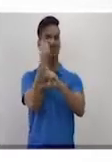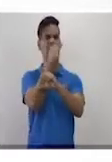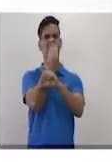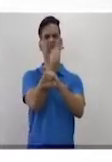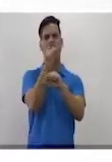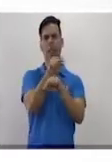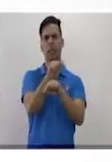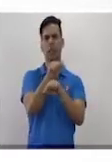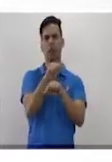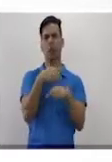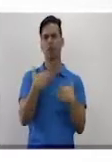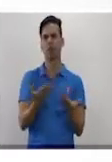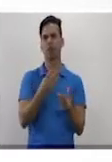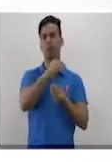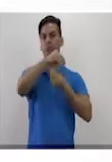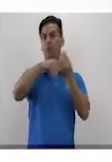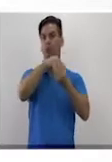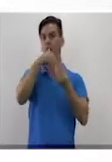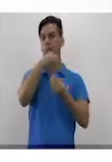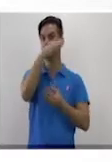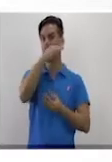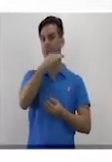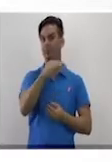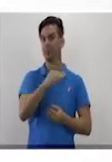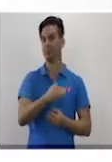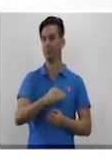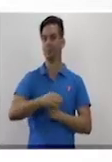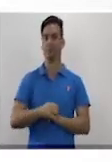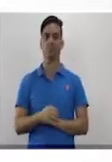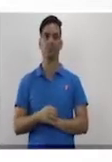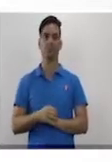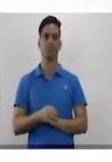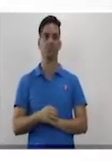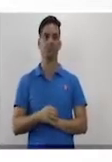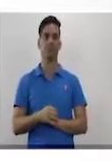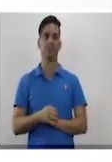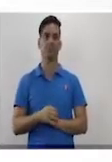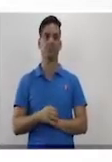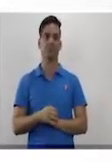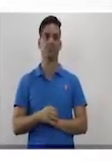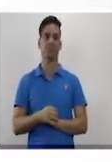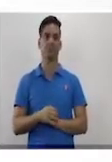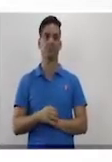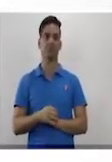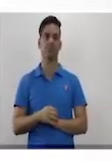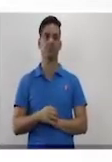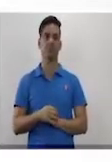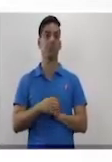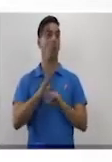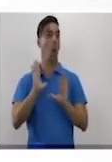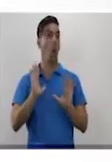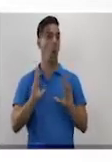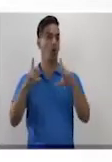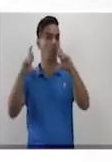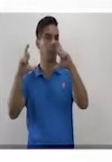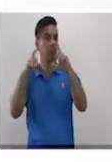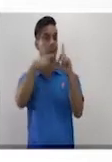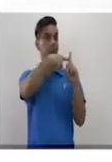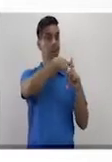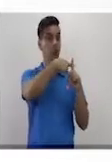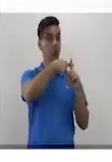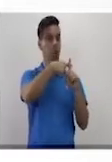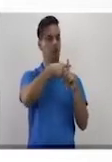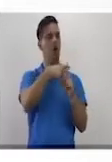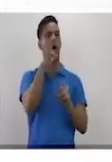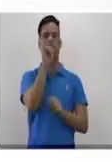cambia todos los términos que están dentro de ese paréntesis. Y si es un signo positivo lo que tienen delante, se queda